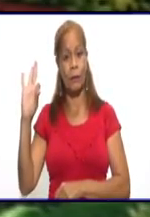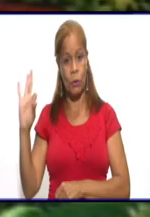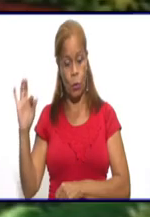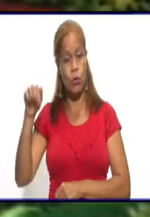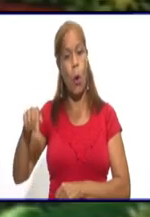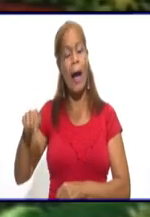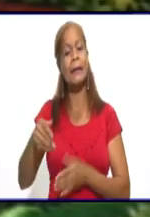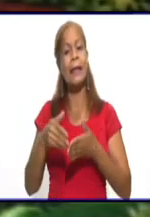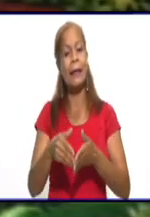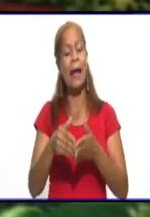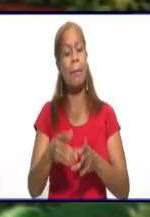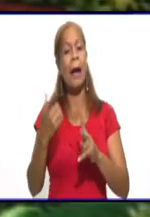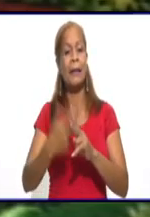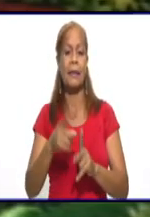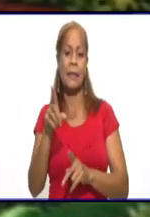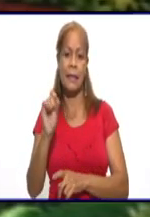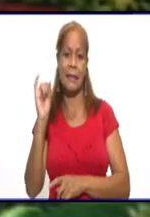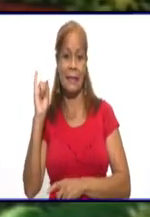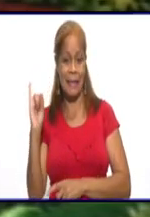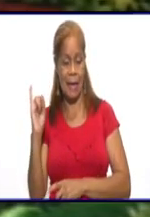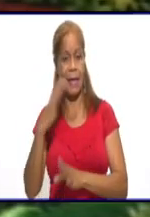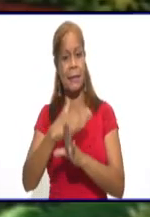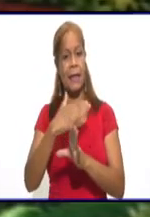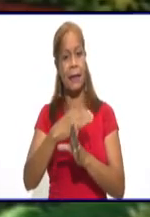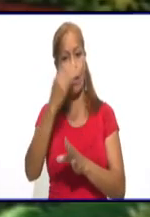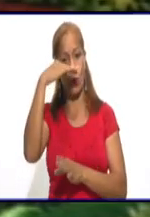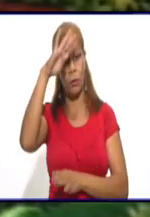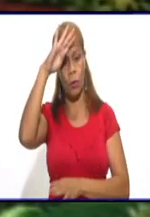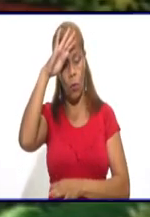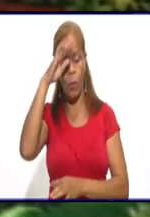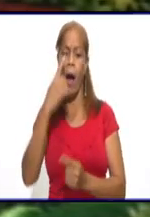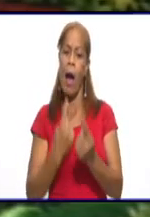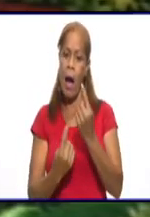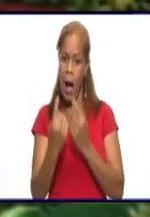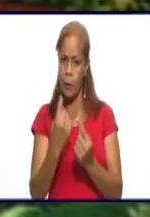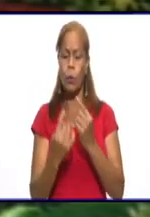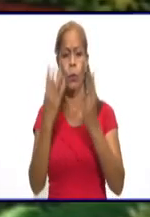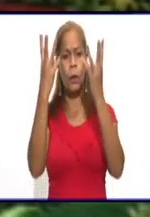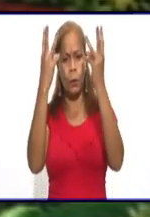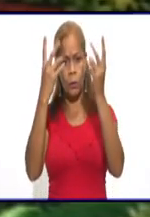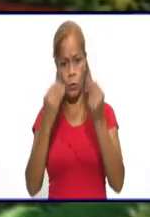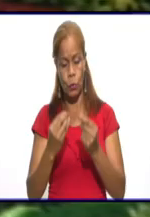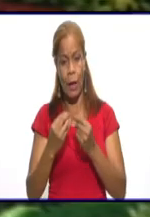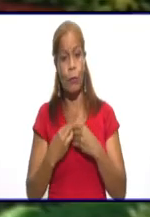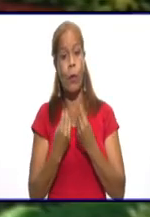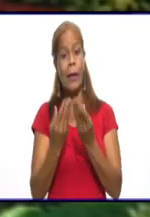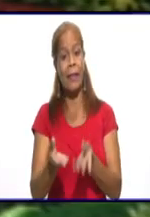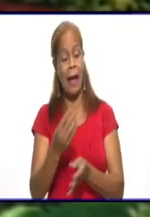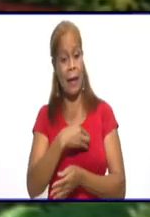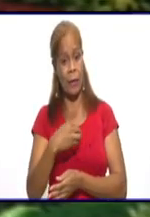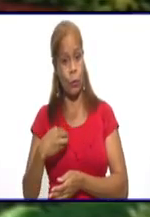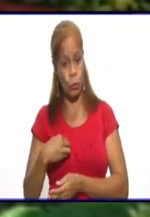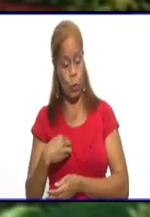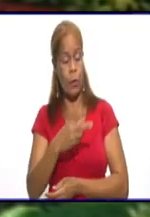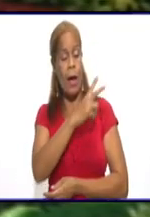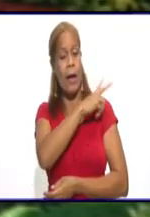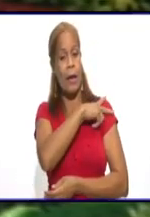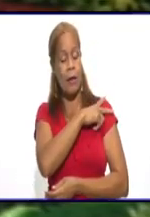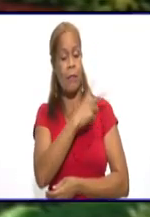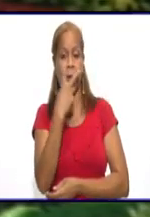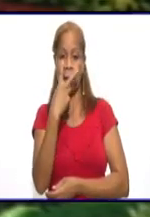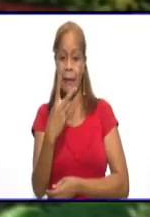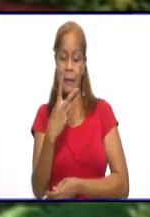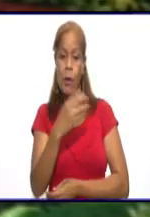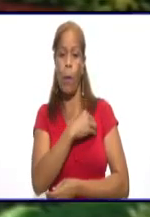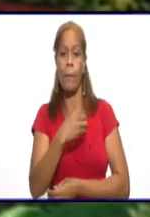y 16 en Santiago de Cuba. Son algunas de las cifras que acaba de ofrecer la doctora Kenia González Medina, jefa de